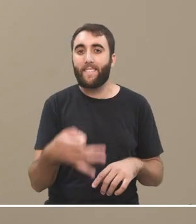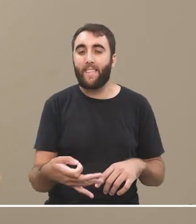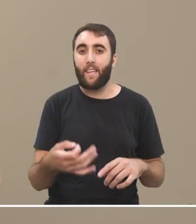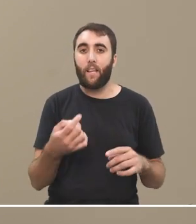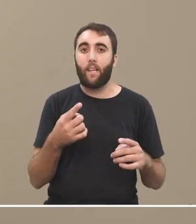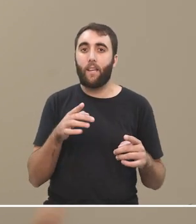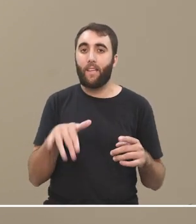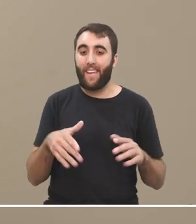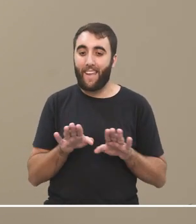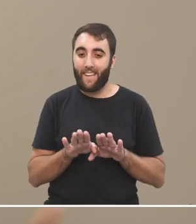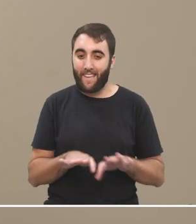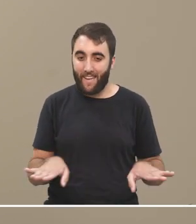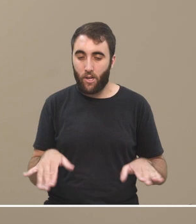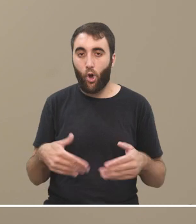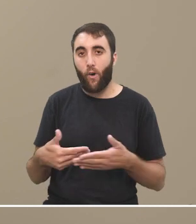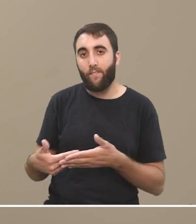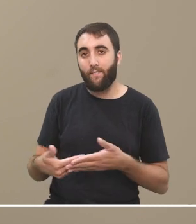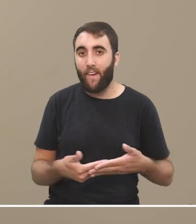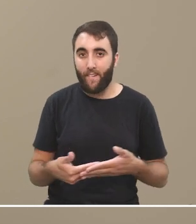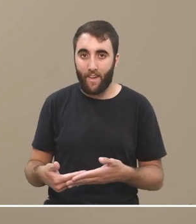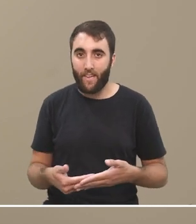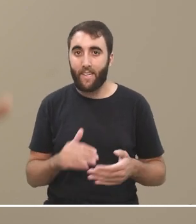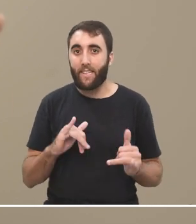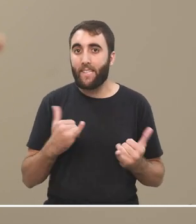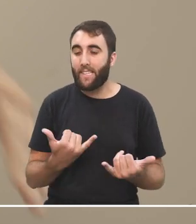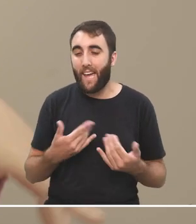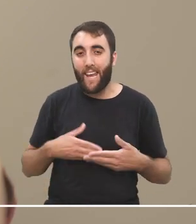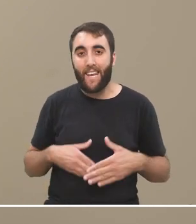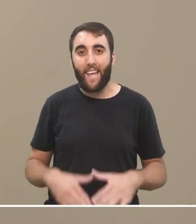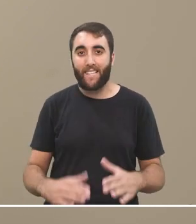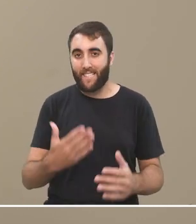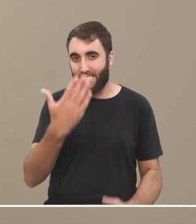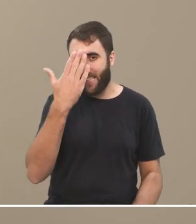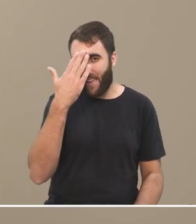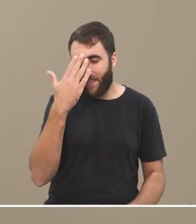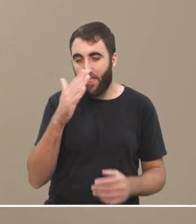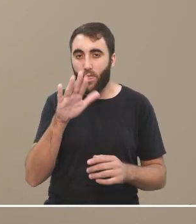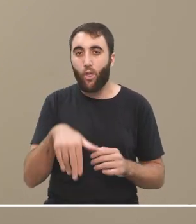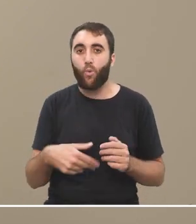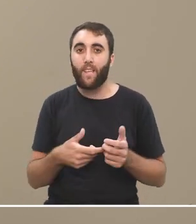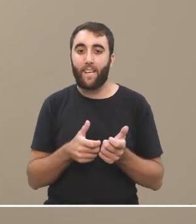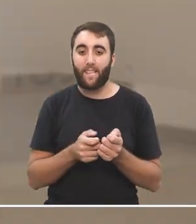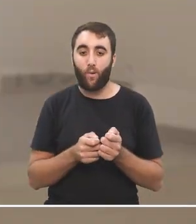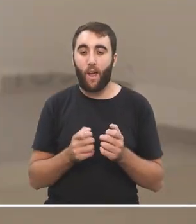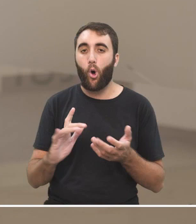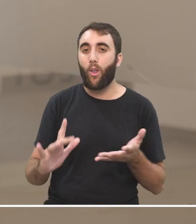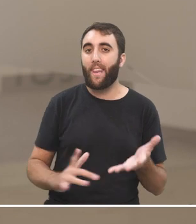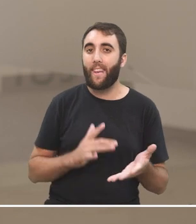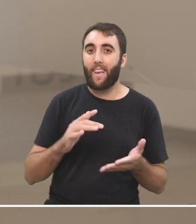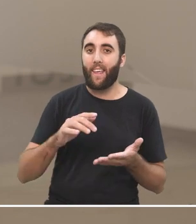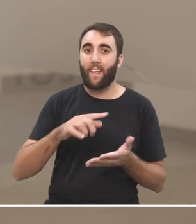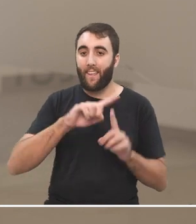los niños chiquitos o los bebés incluso ya medio que nacen sabiendo usar el celular o el tablet con estos